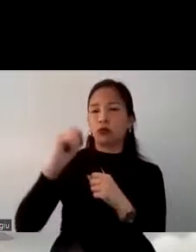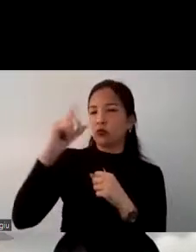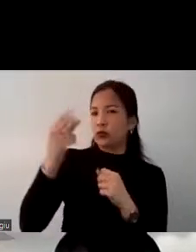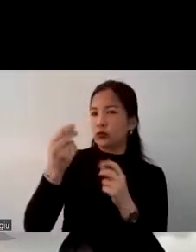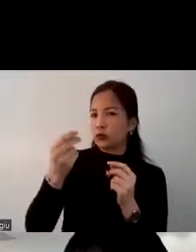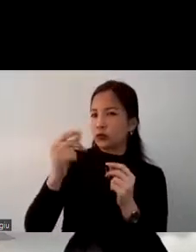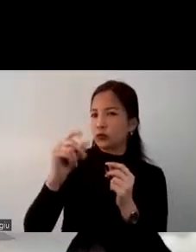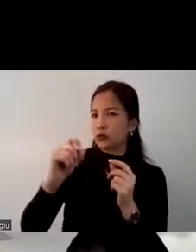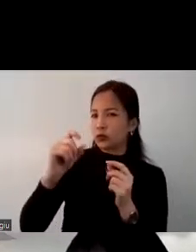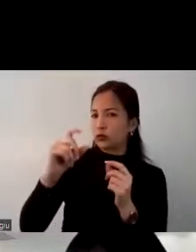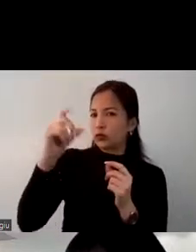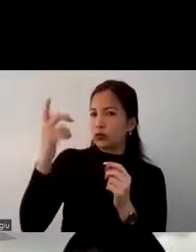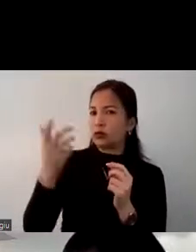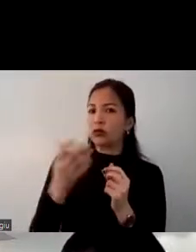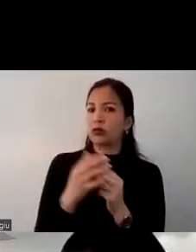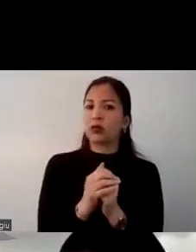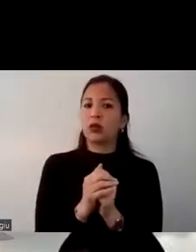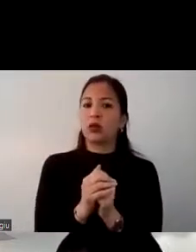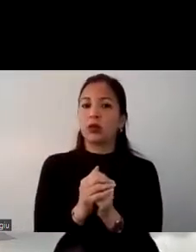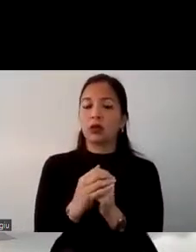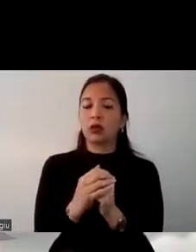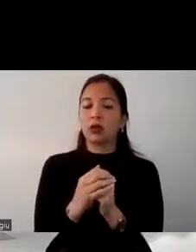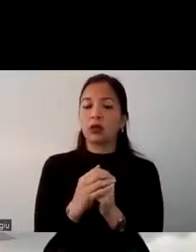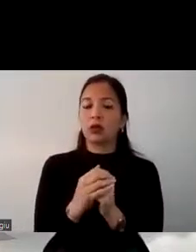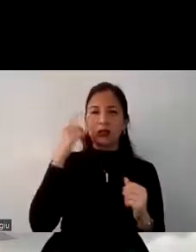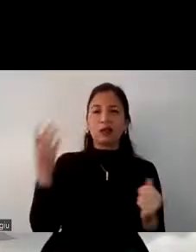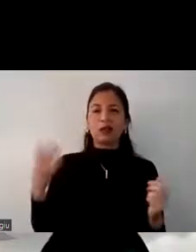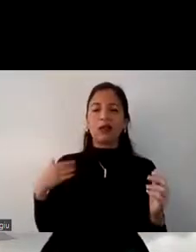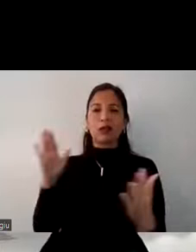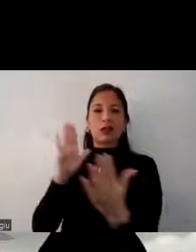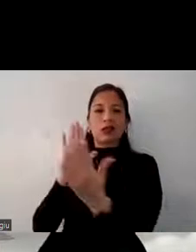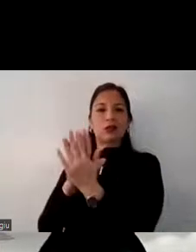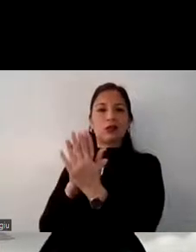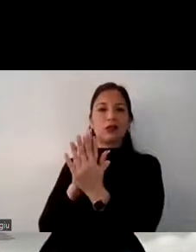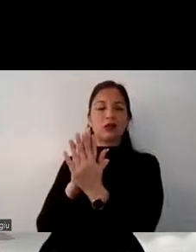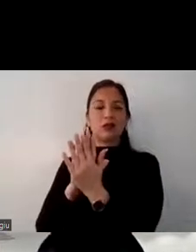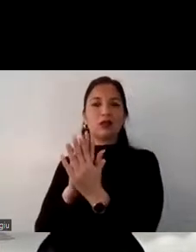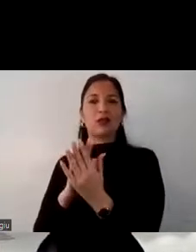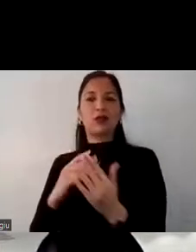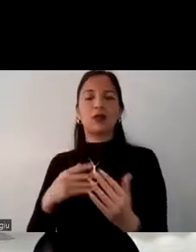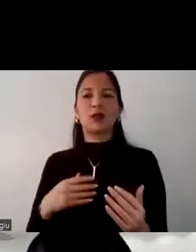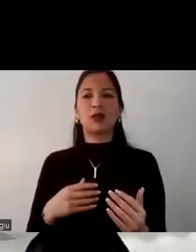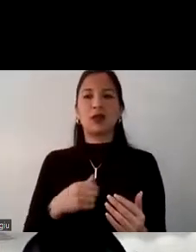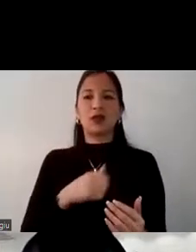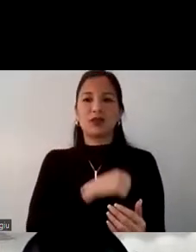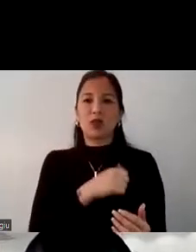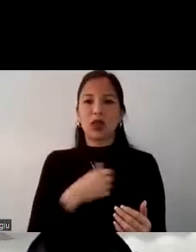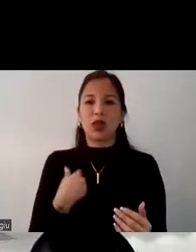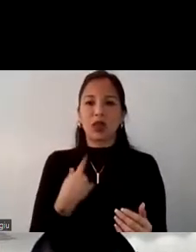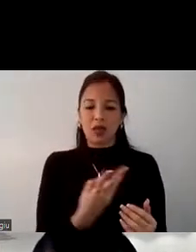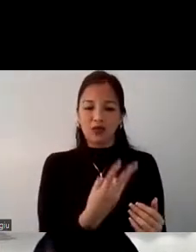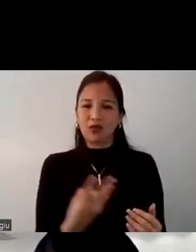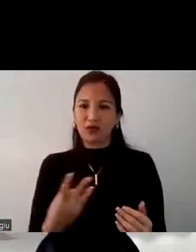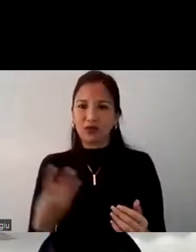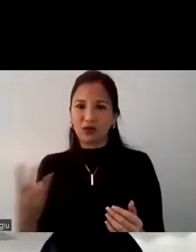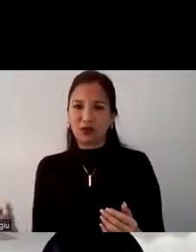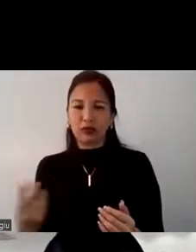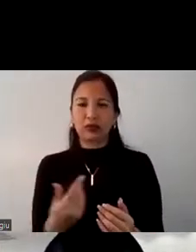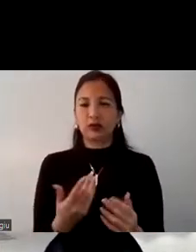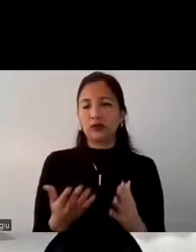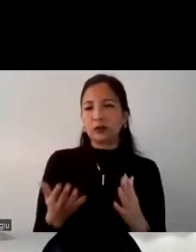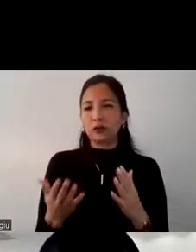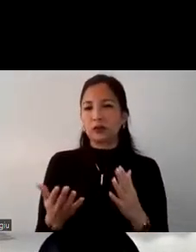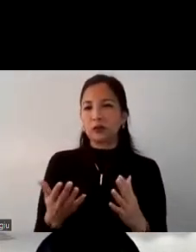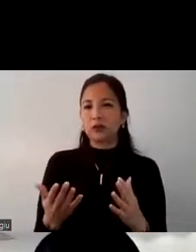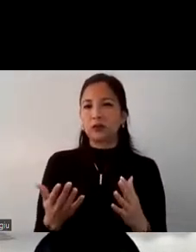esto es más que nada también para poder tener un respaldo de seguridad de que en la página web no va a haber tanta